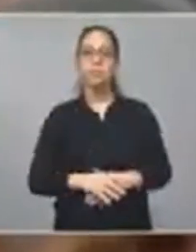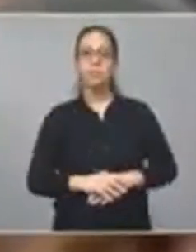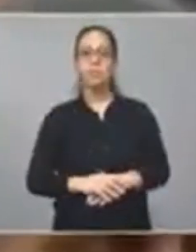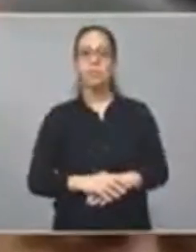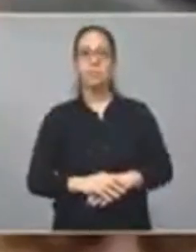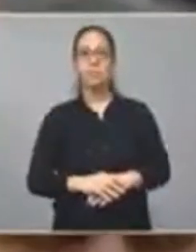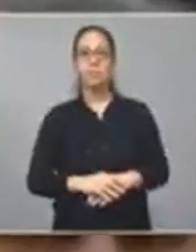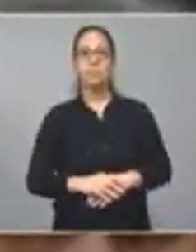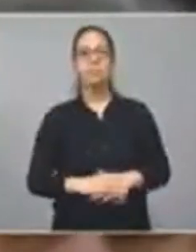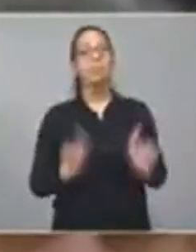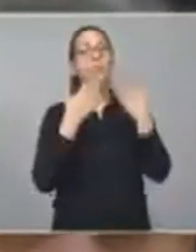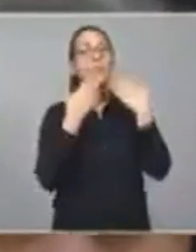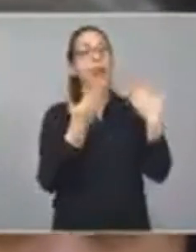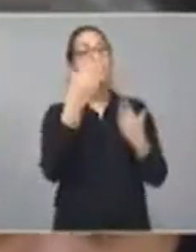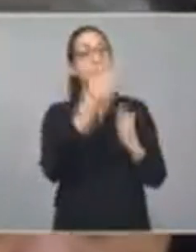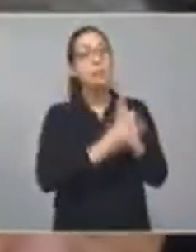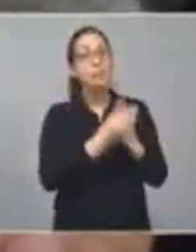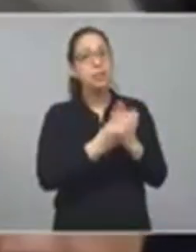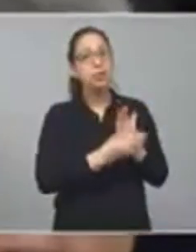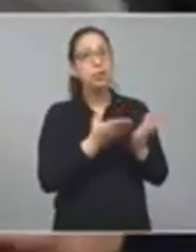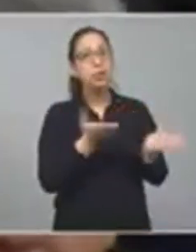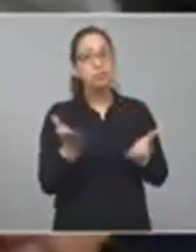Muchas gracias, Ministro.